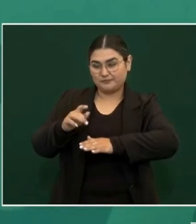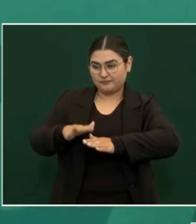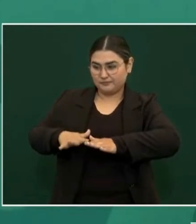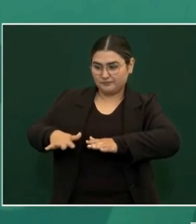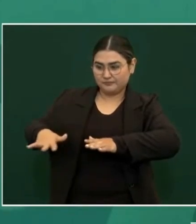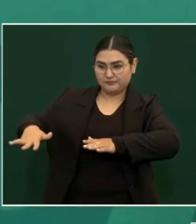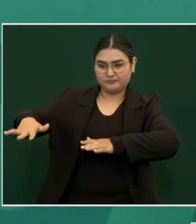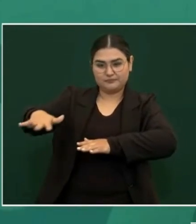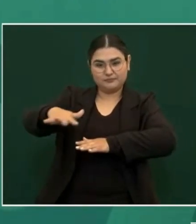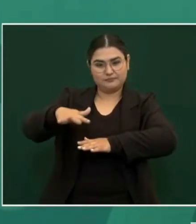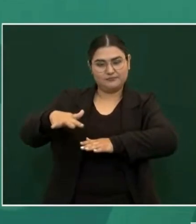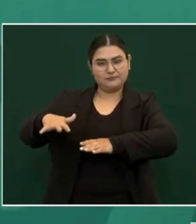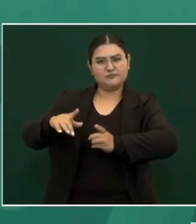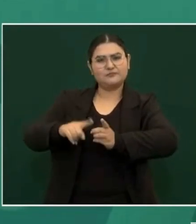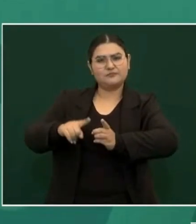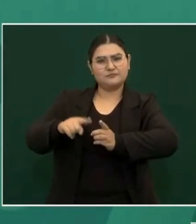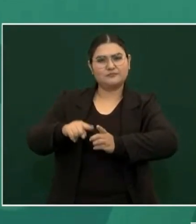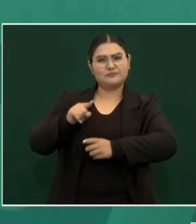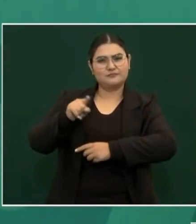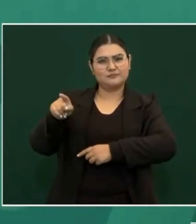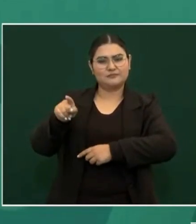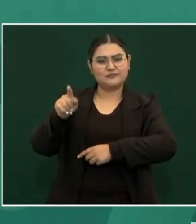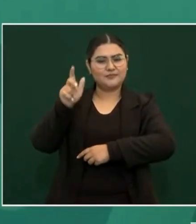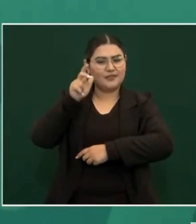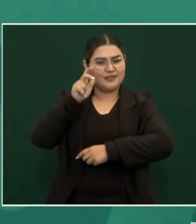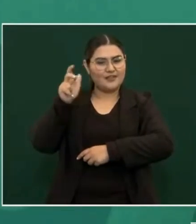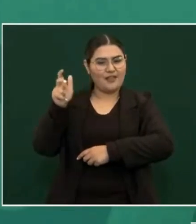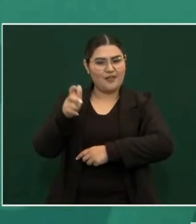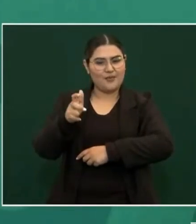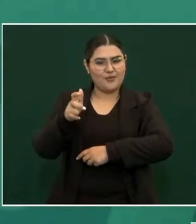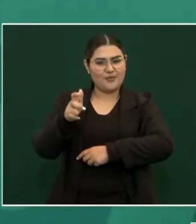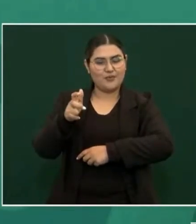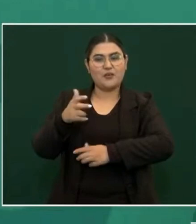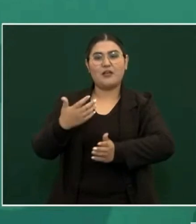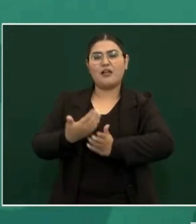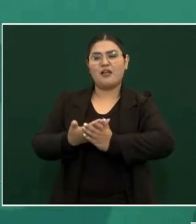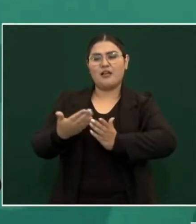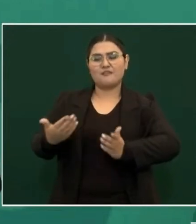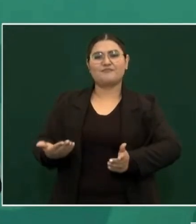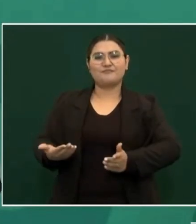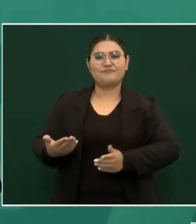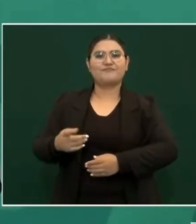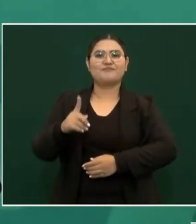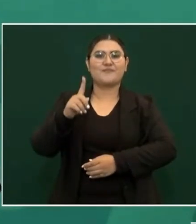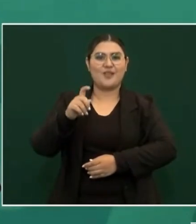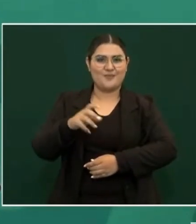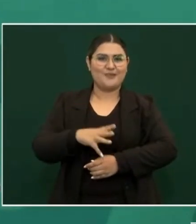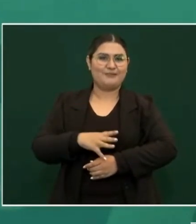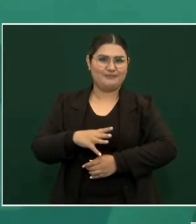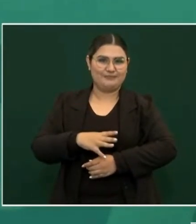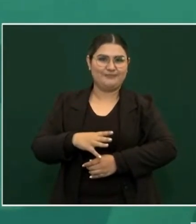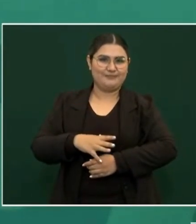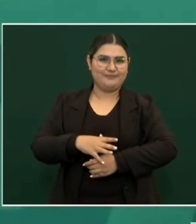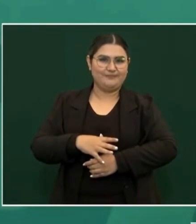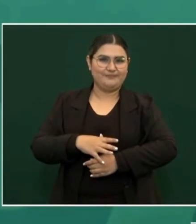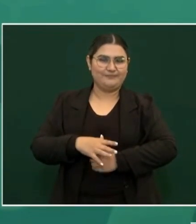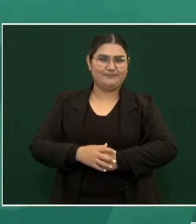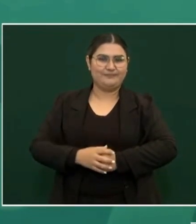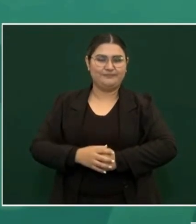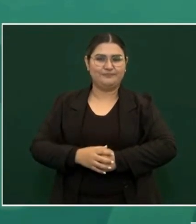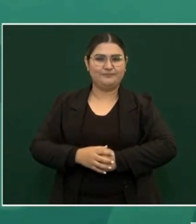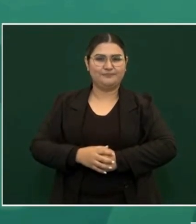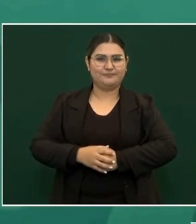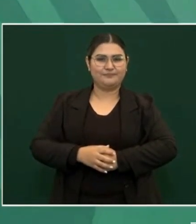en Hidalgo y ahora se cuenta con agua y